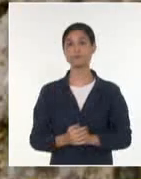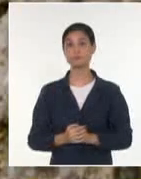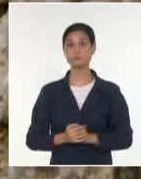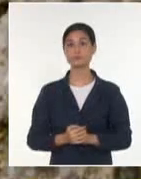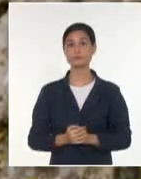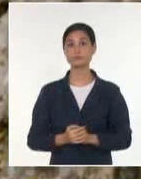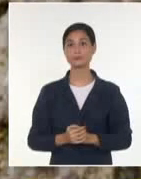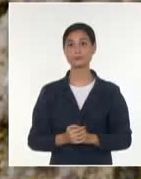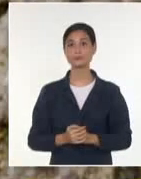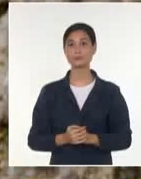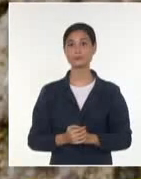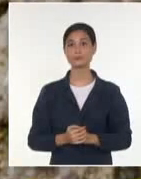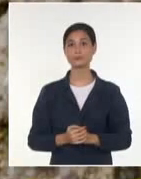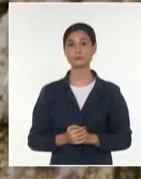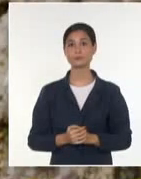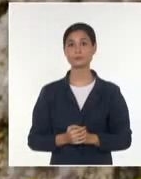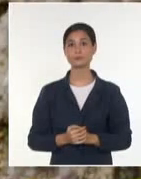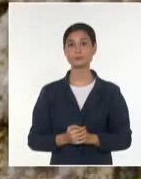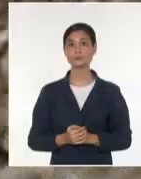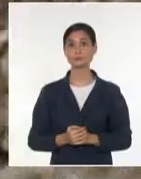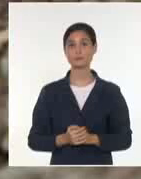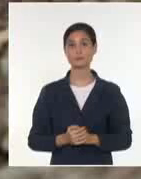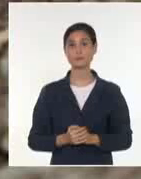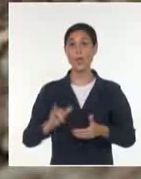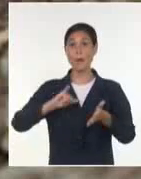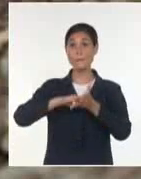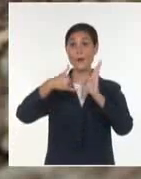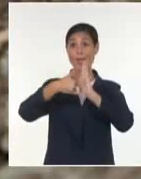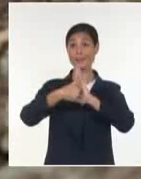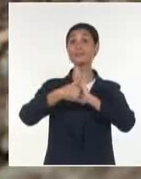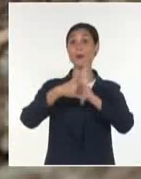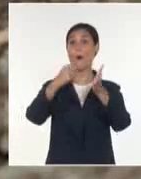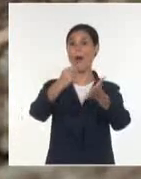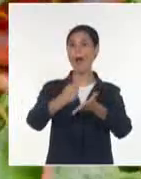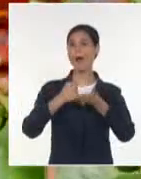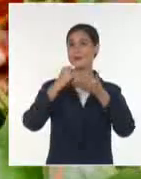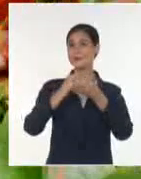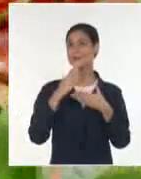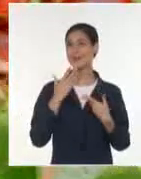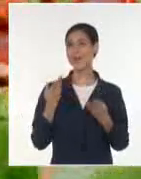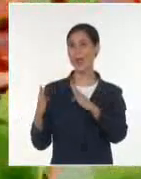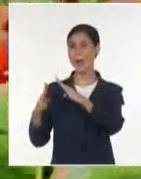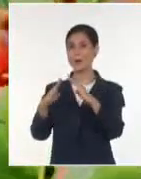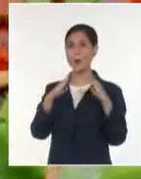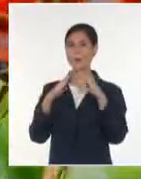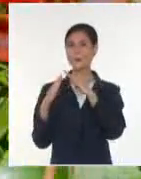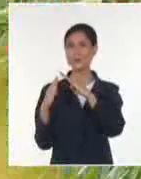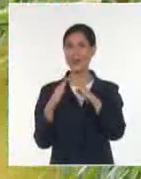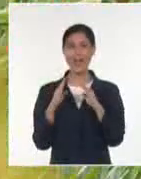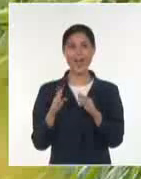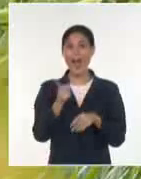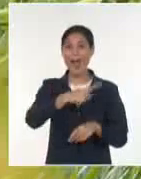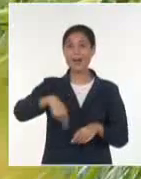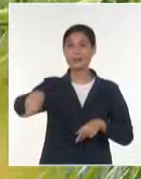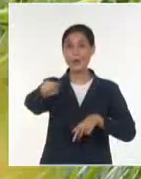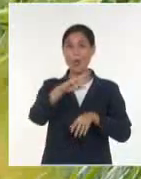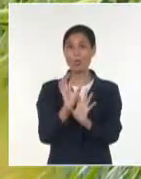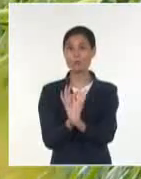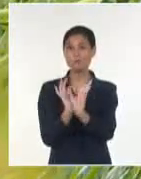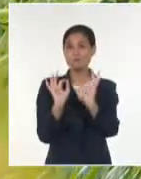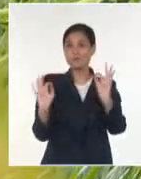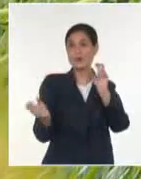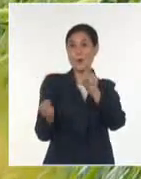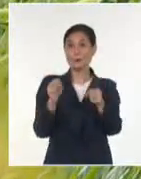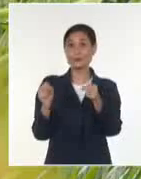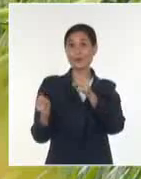Gracias a iniciativas como estas las comunidades rurales de la Reserva de la Biosfera Vacunau sobreviven, prosperan